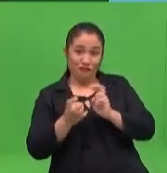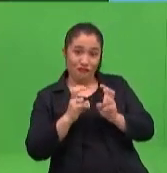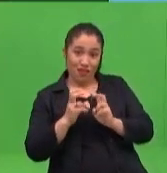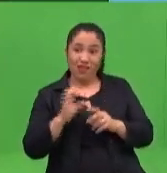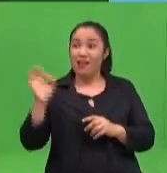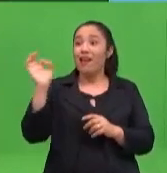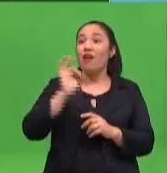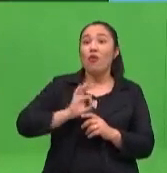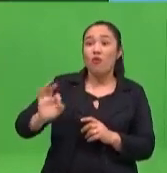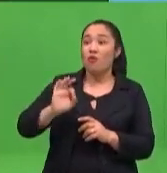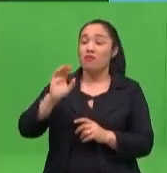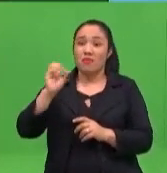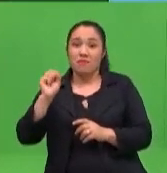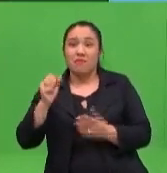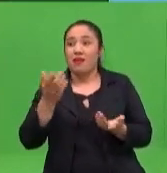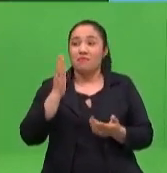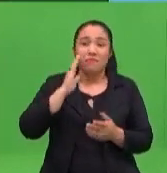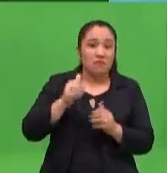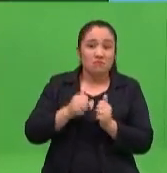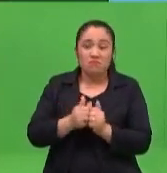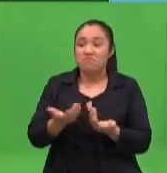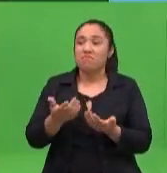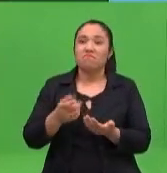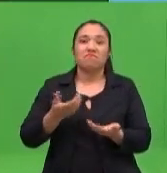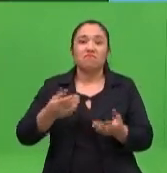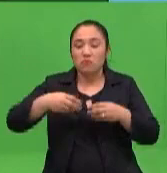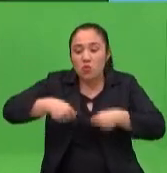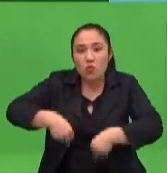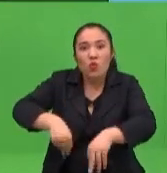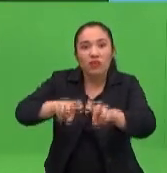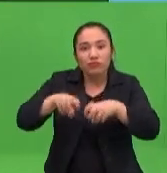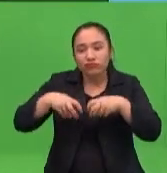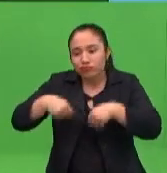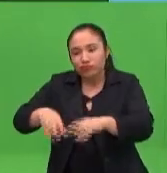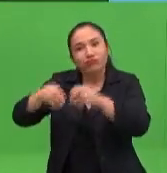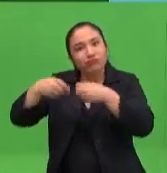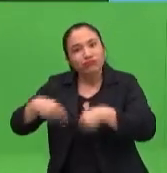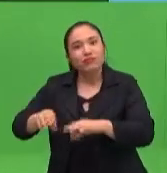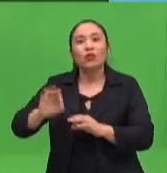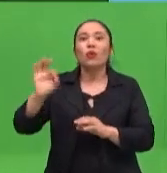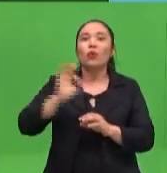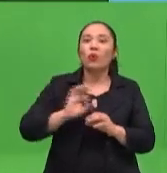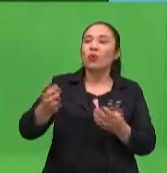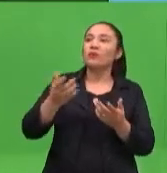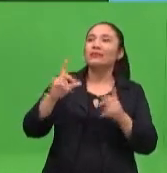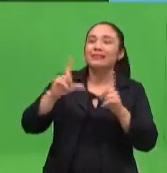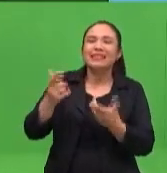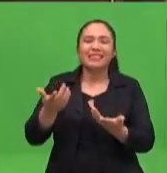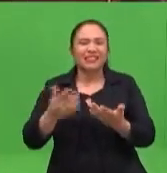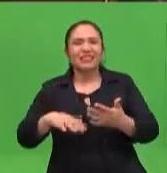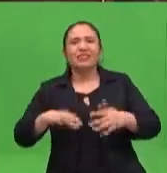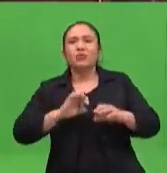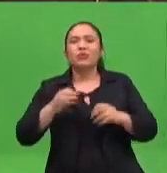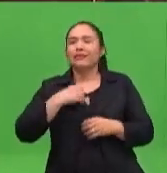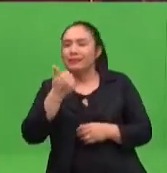hacer una huerta, no sé, para los hombres, ver un fútbol, ver, no sé, jugar el play. ¿Sobre quién recae esta